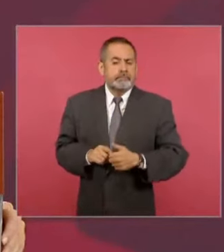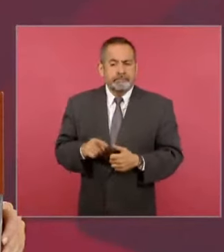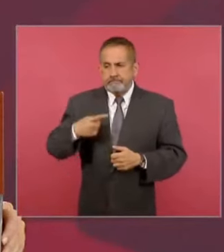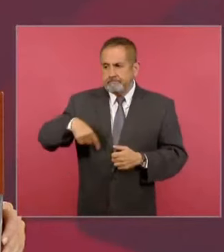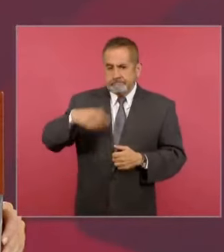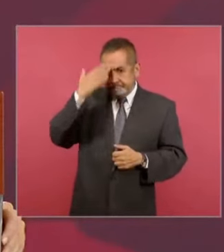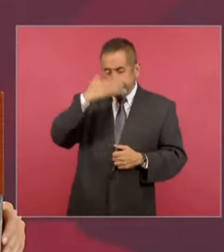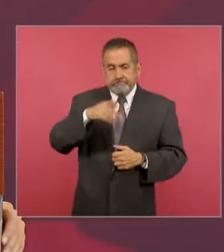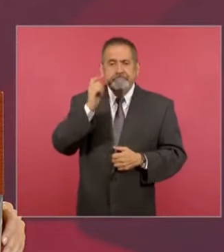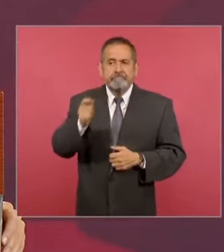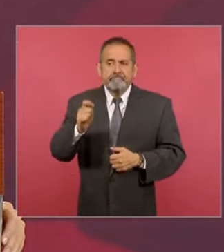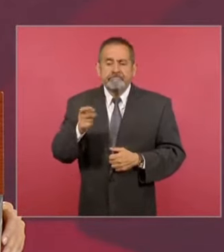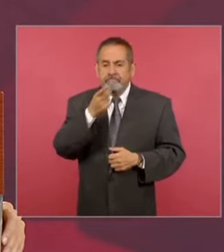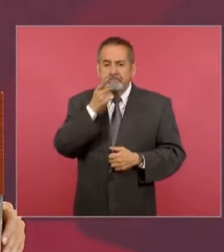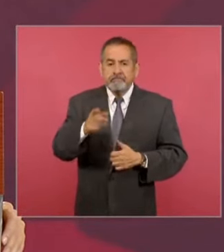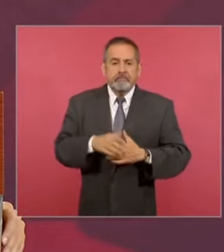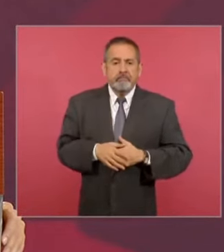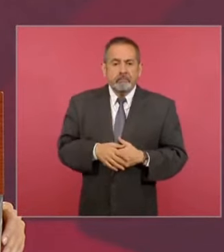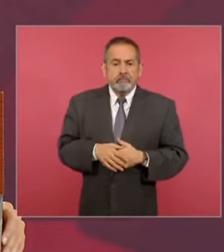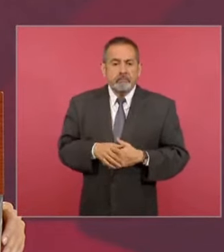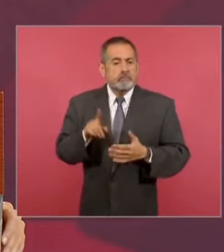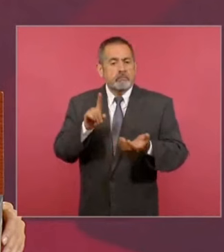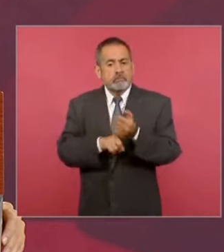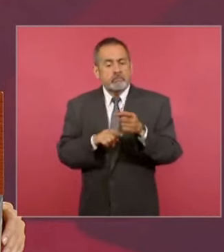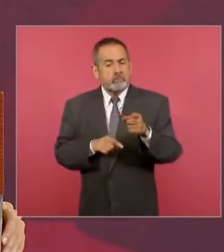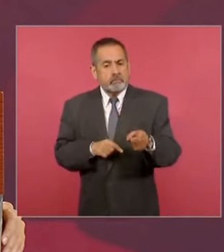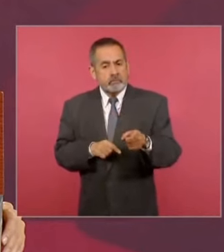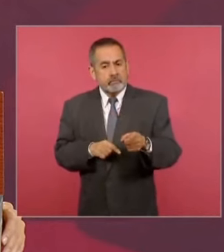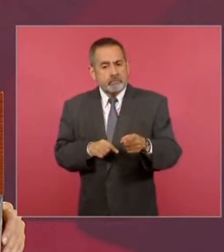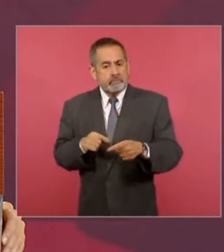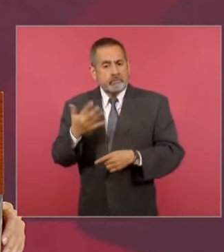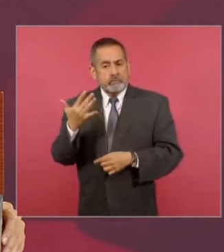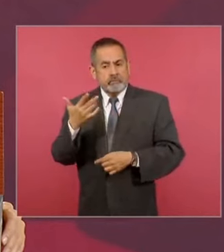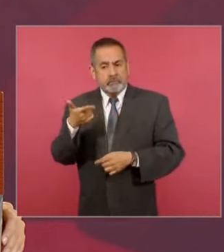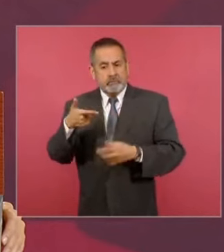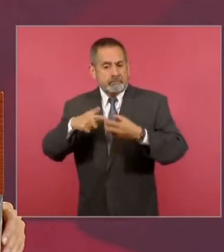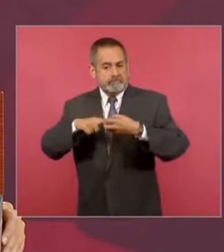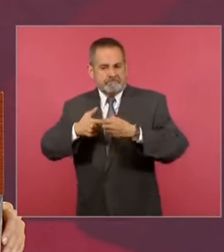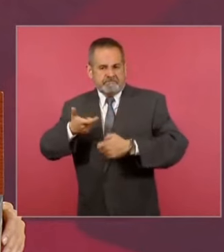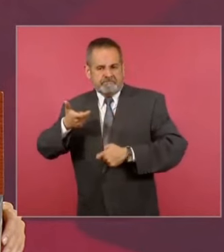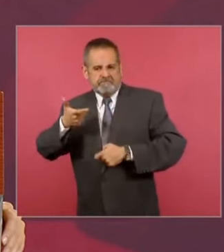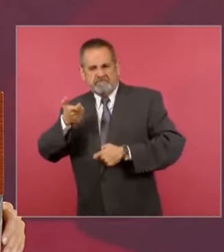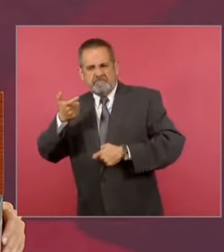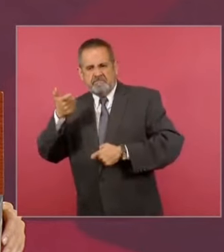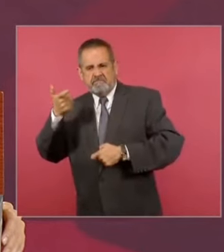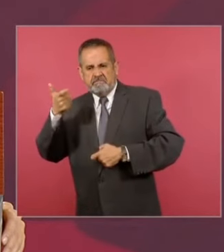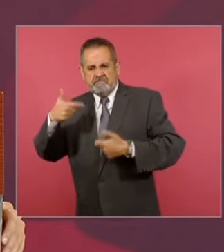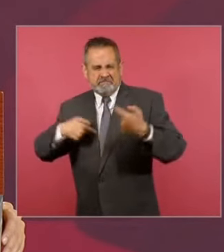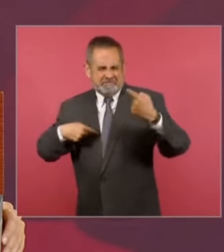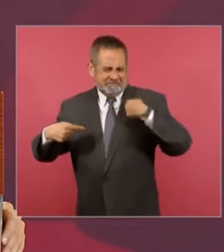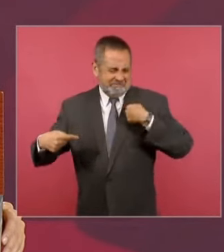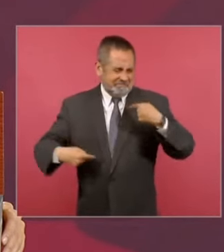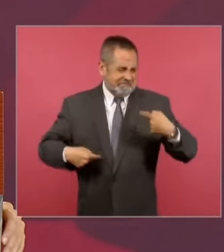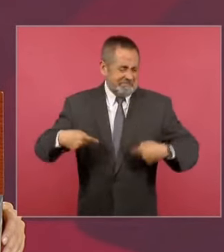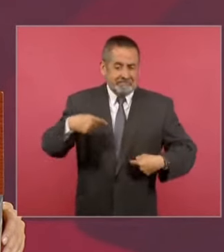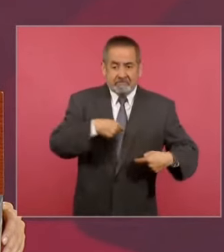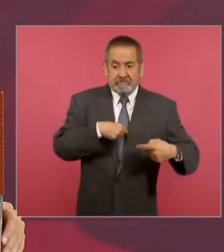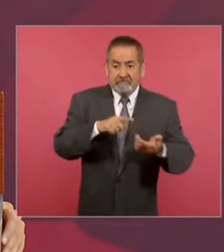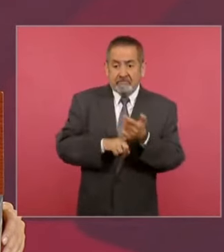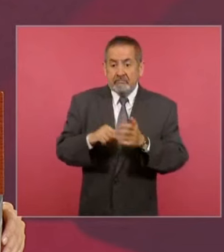sabemos es que hubieron 50 impactos de arma de fuego, que muy probablemente